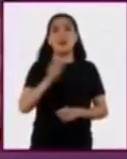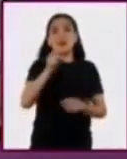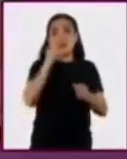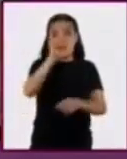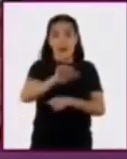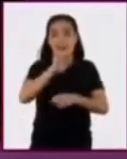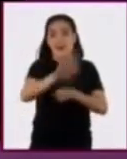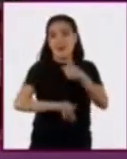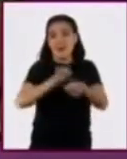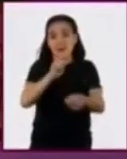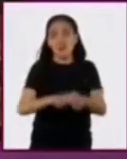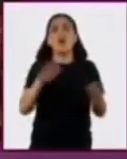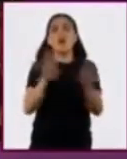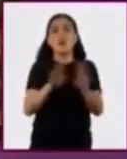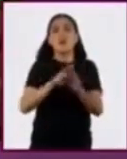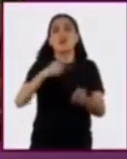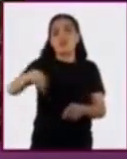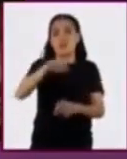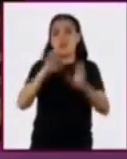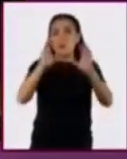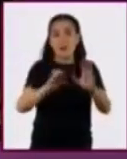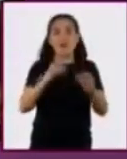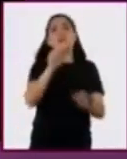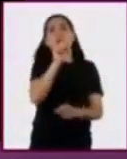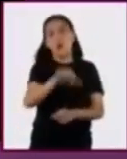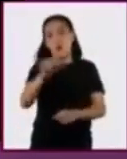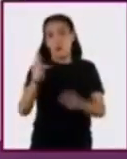animales ganaderos y otras plantas.